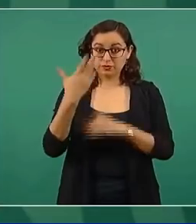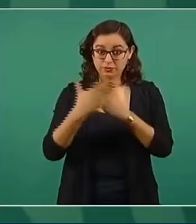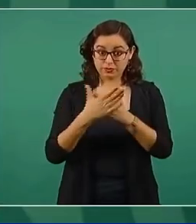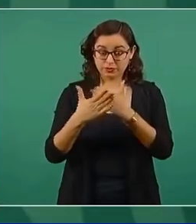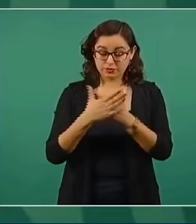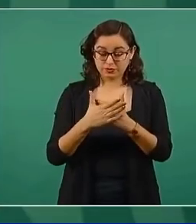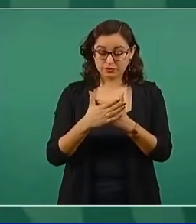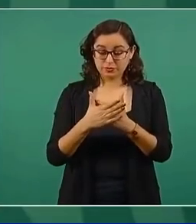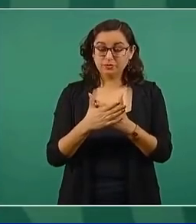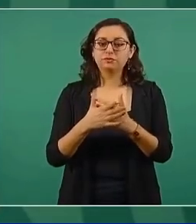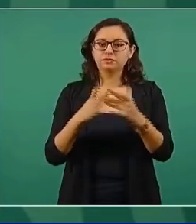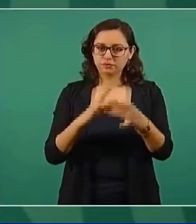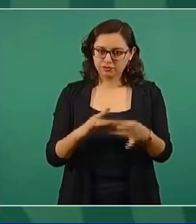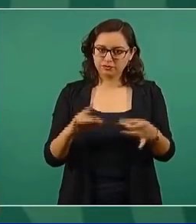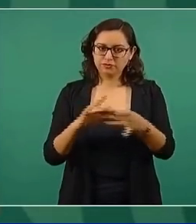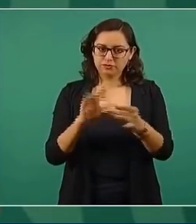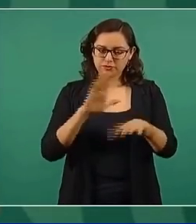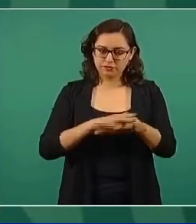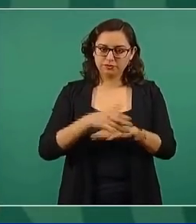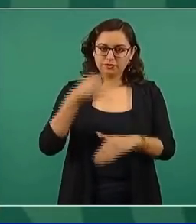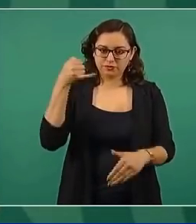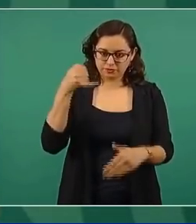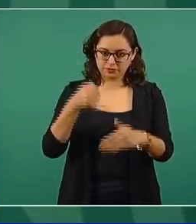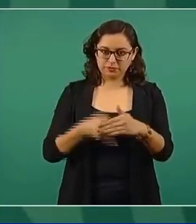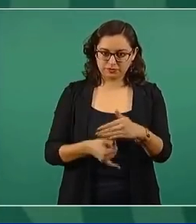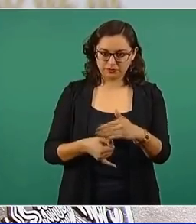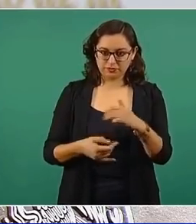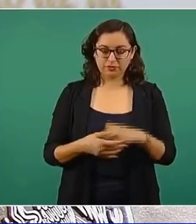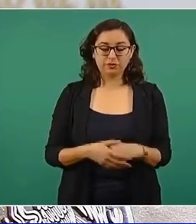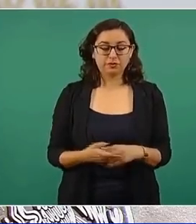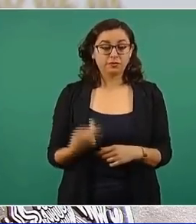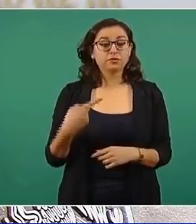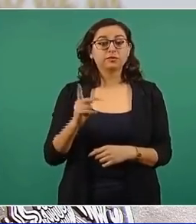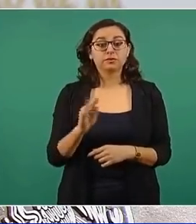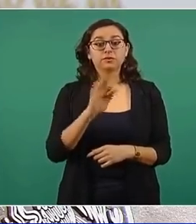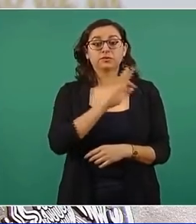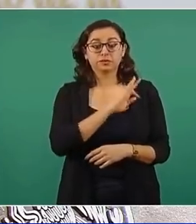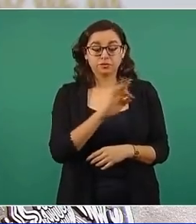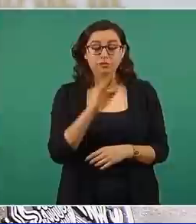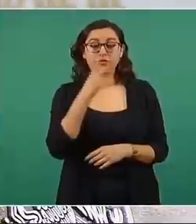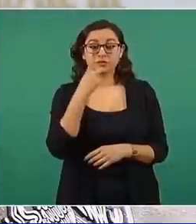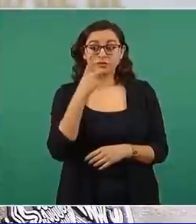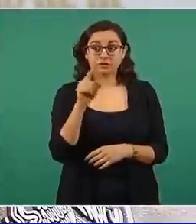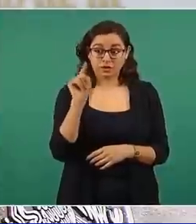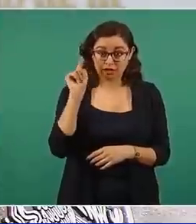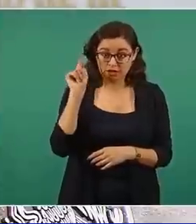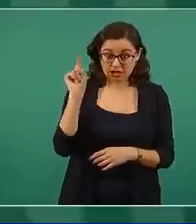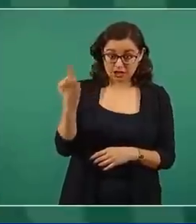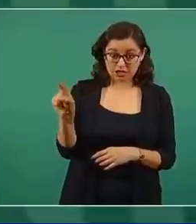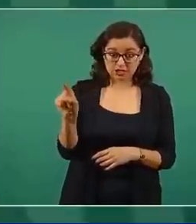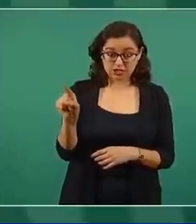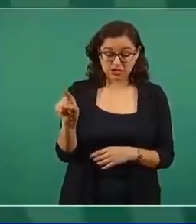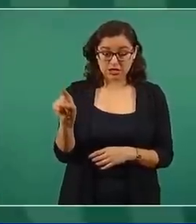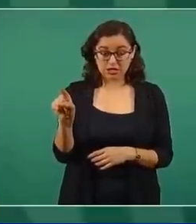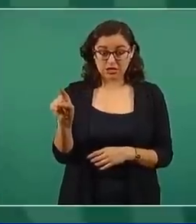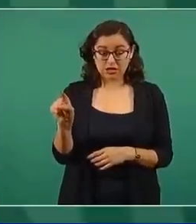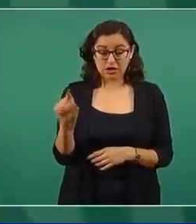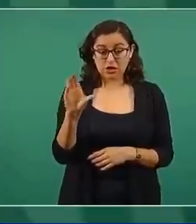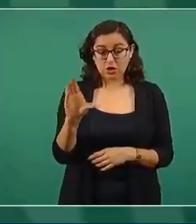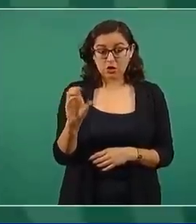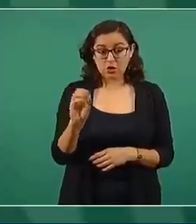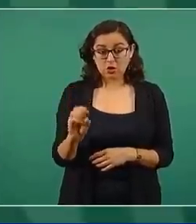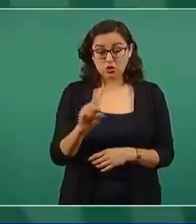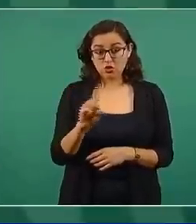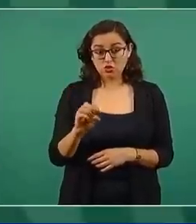lo que sí puedo decir es de que en Cozolea, como se le